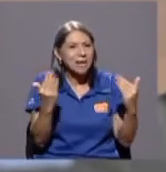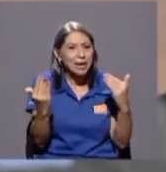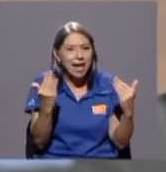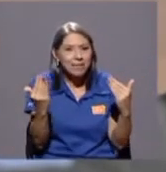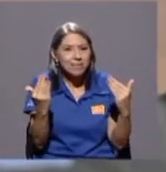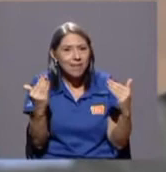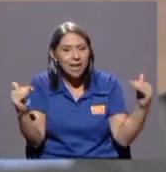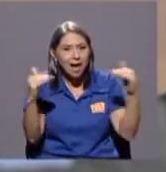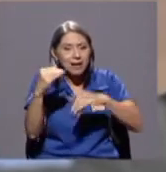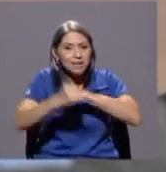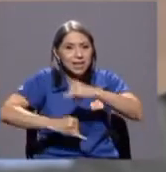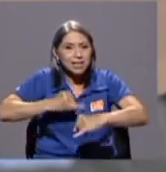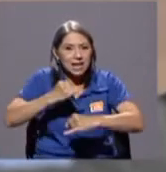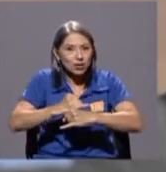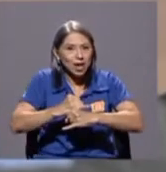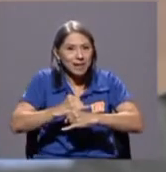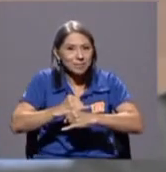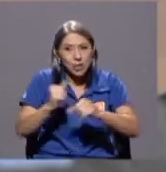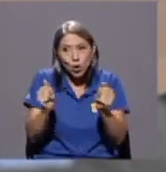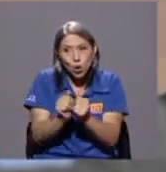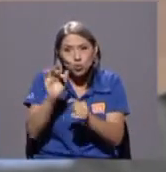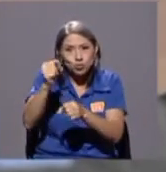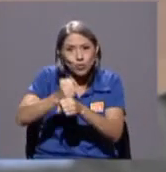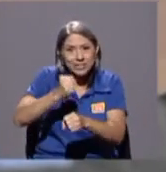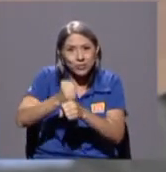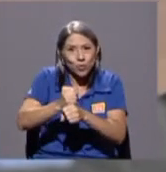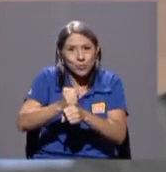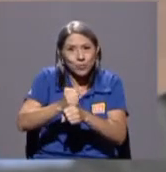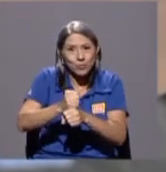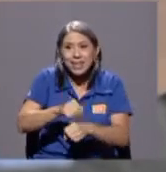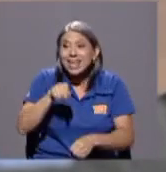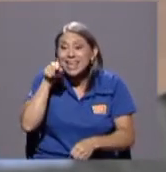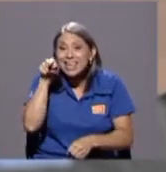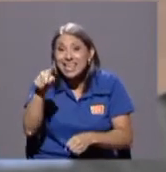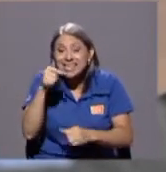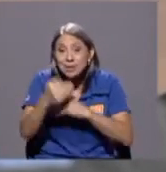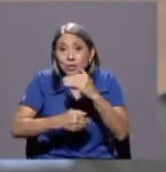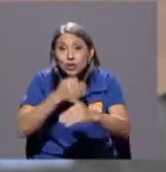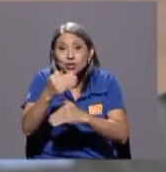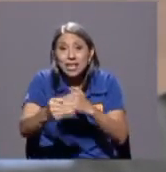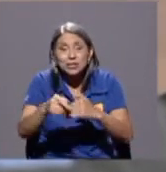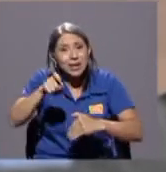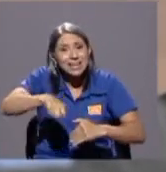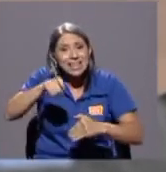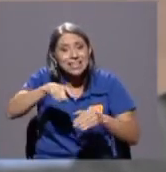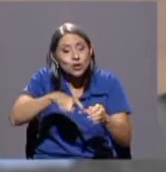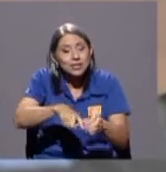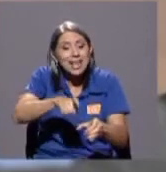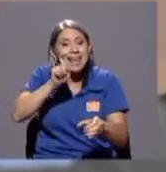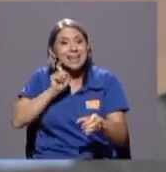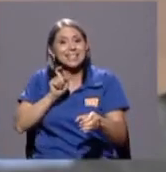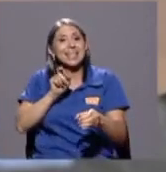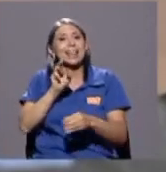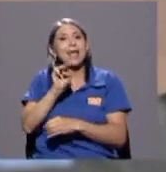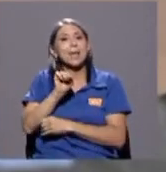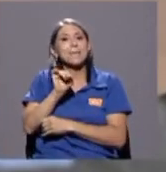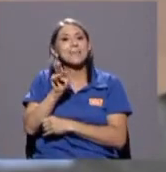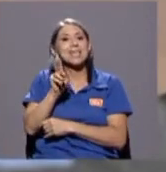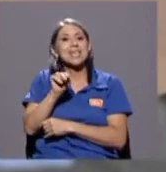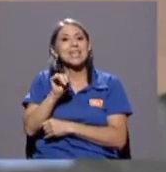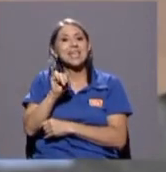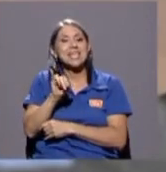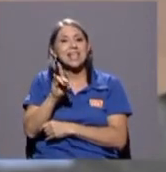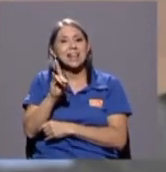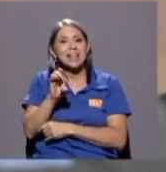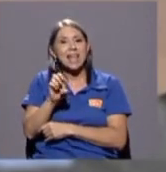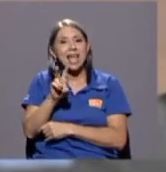y ese proceso que requirió salirse de las miniovaluaciones cosa en la que tengo que reconocer que yo le porfié mucho yo